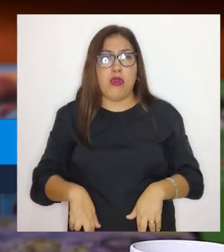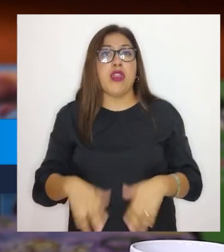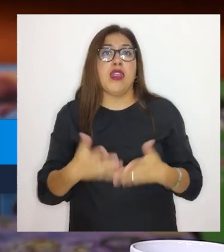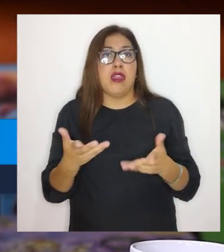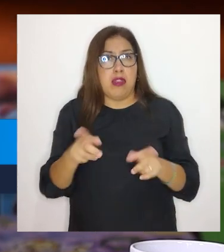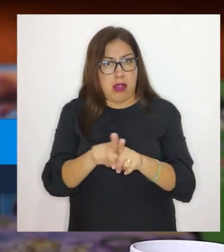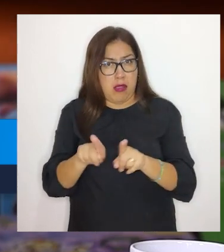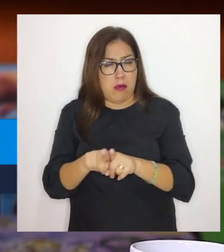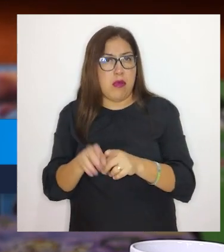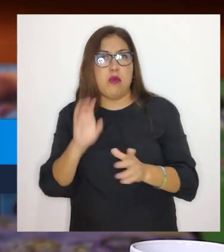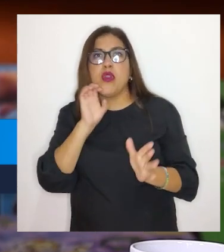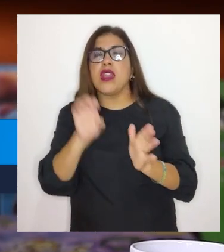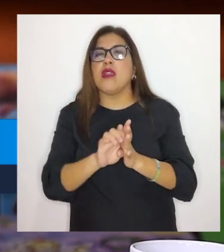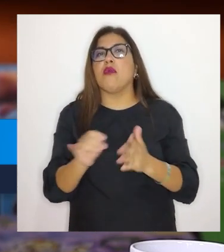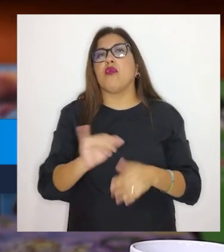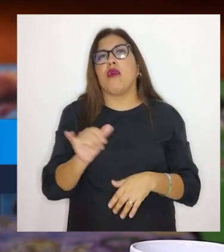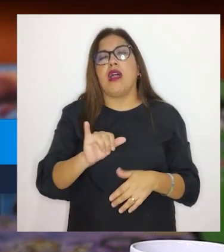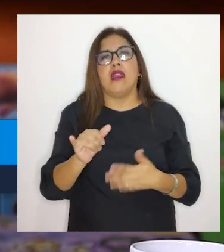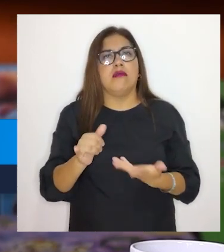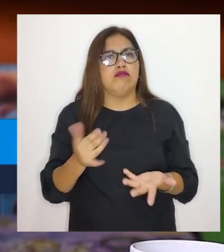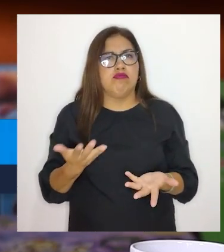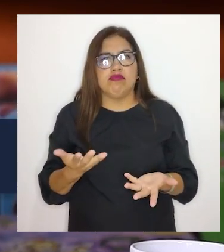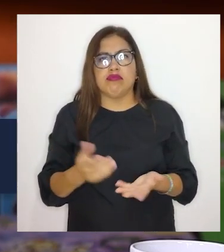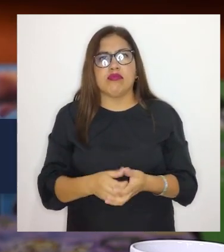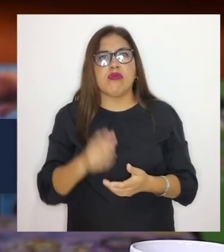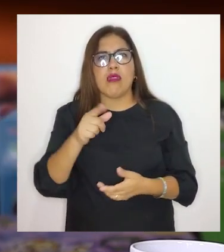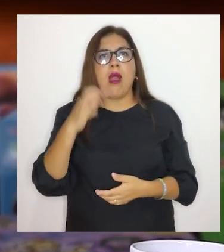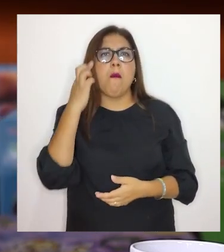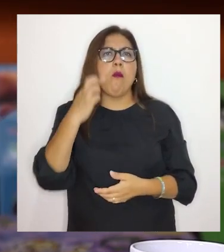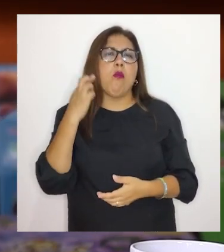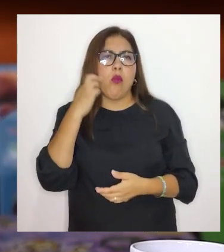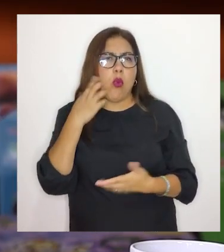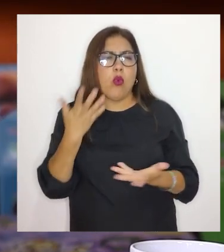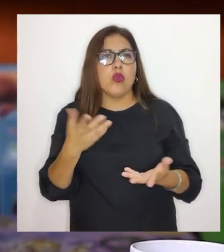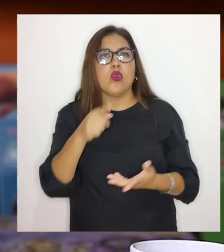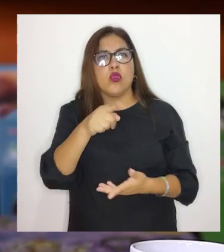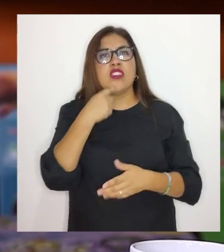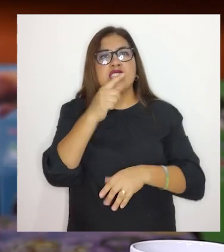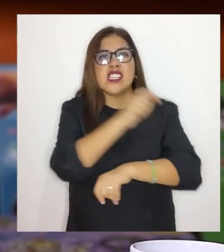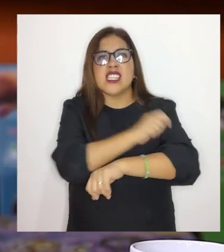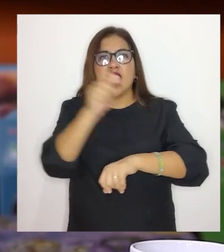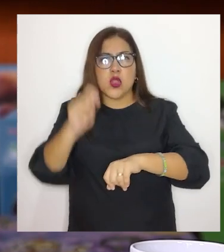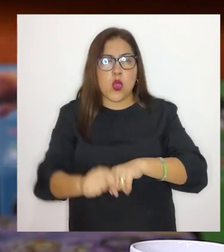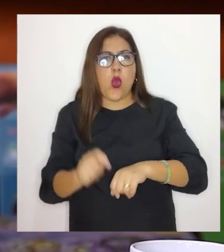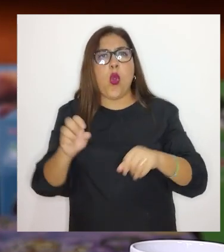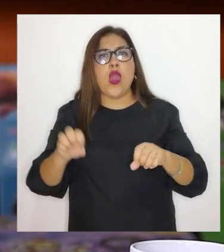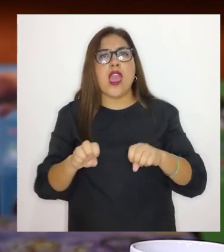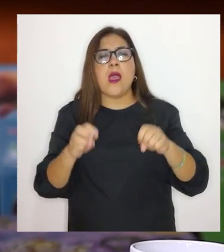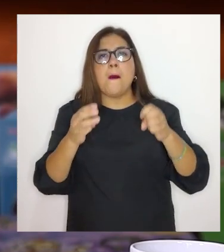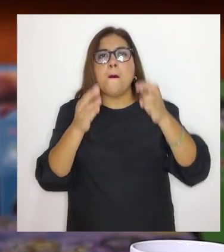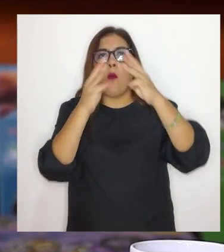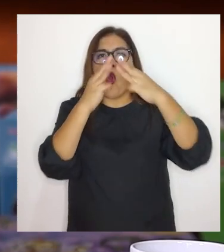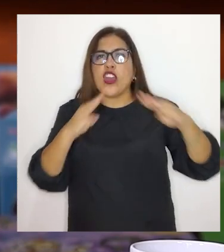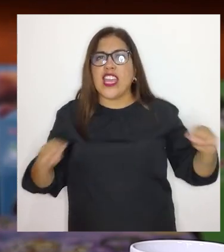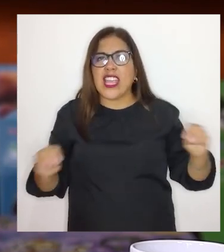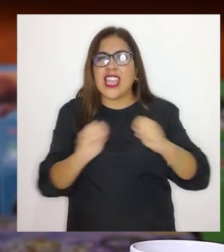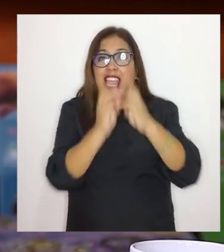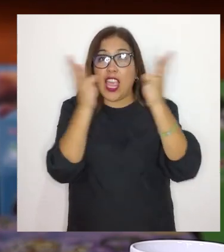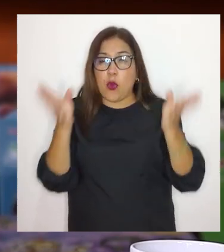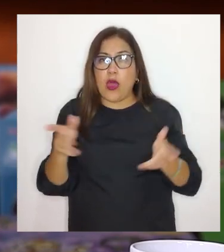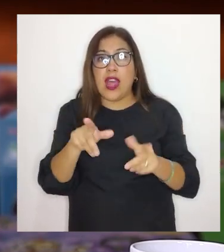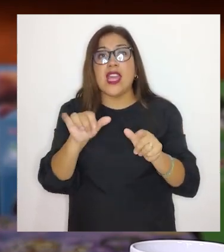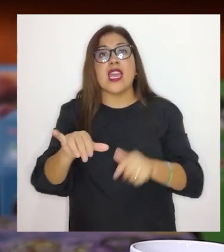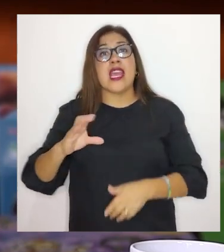y algunas otras regiones, tipo Puno, la que mencionas, Tacna, Moquegua, y el mismo